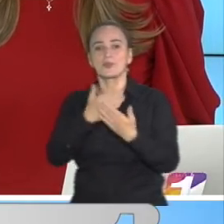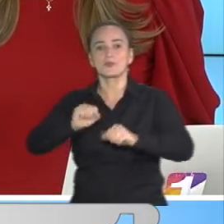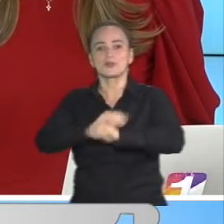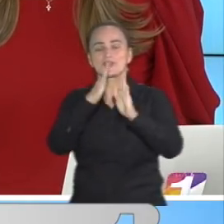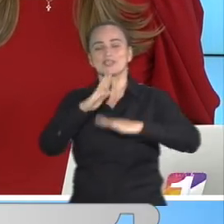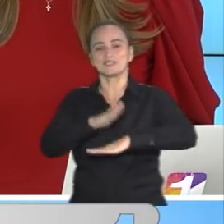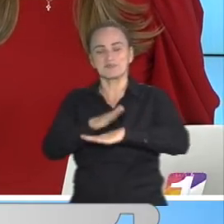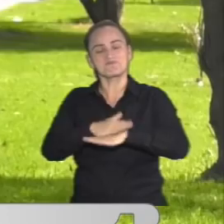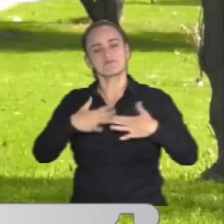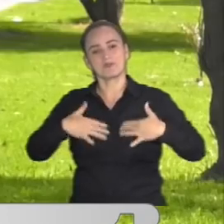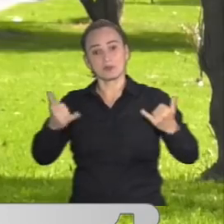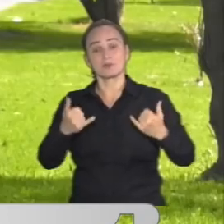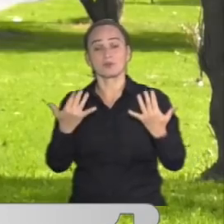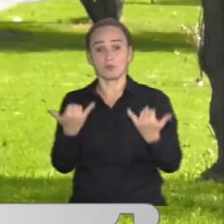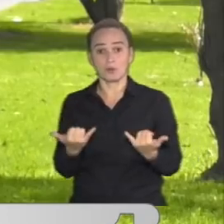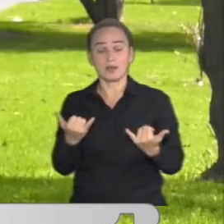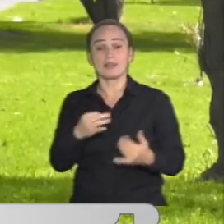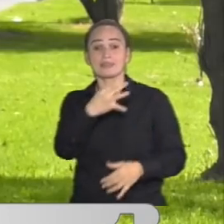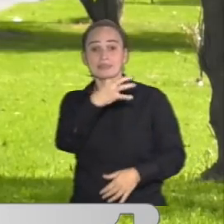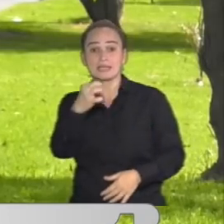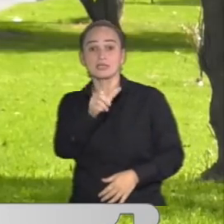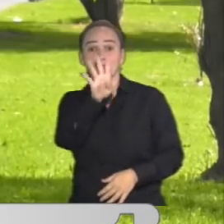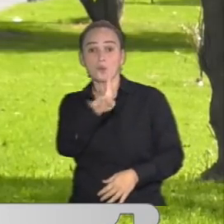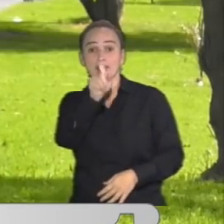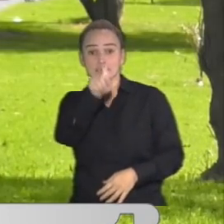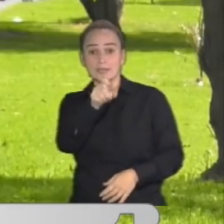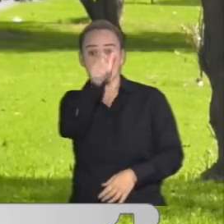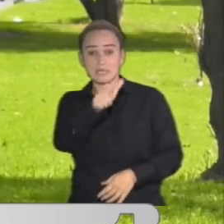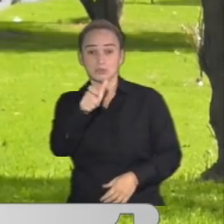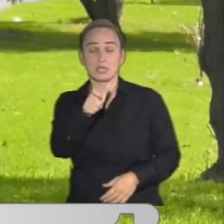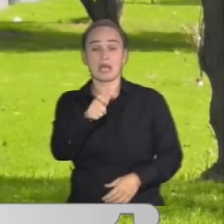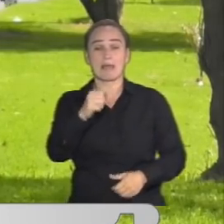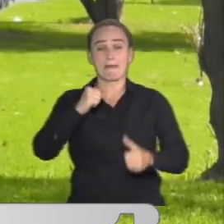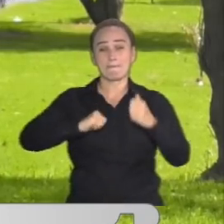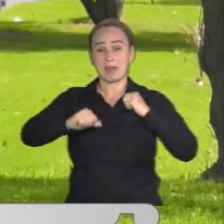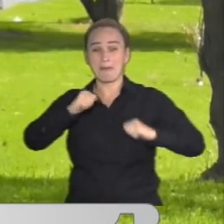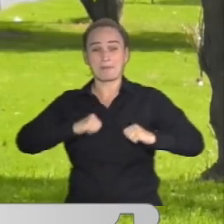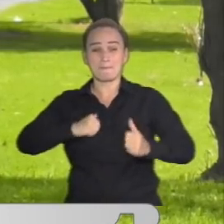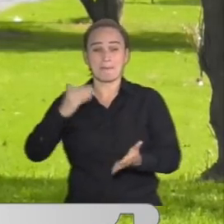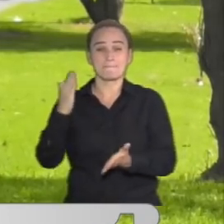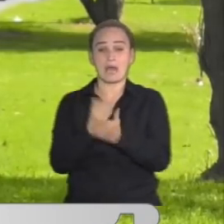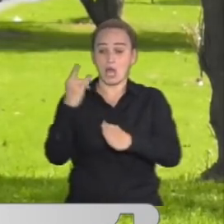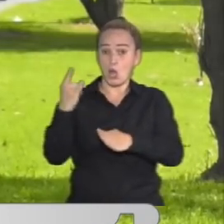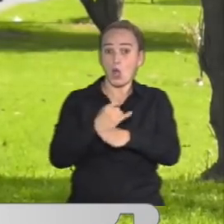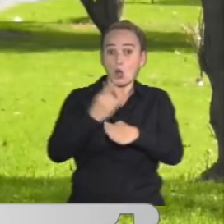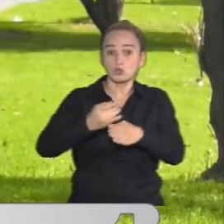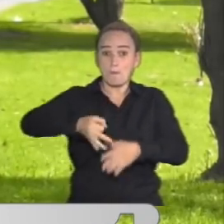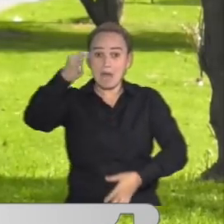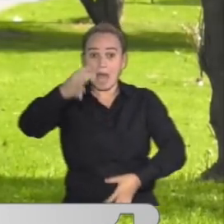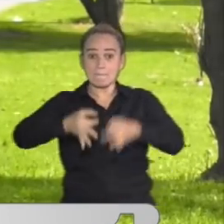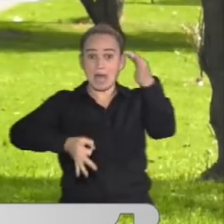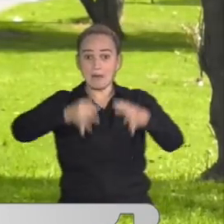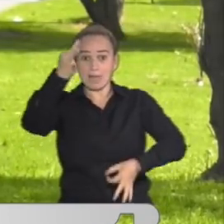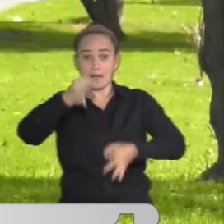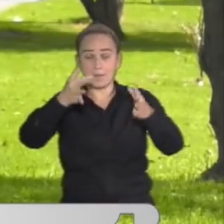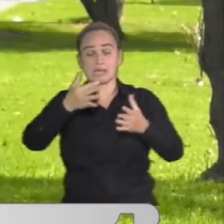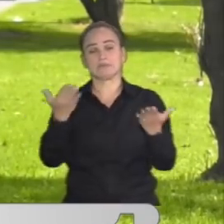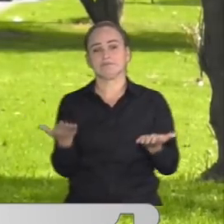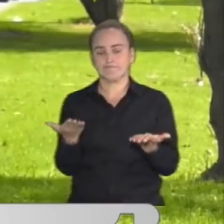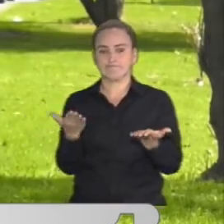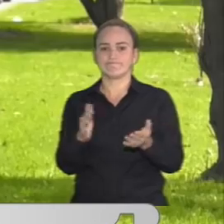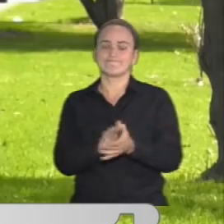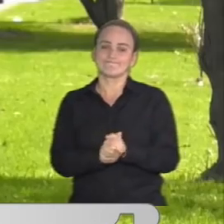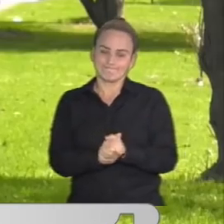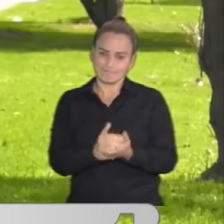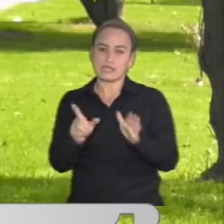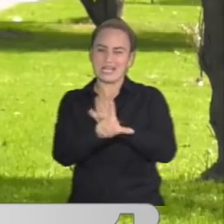y feliz tarde. Pues mire, ya son 346 personas las que han resultado lesionadas por el uso indebido de pólvora